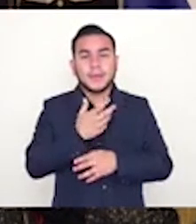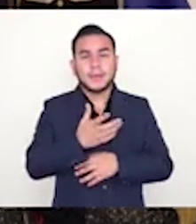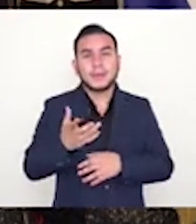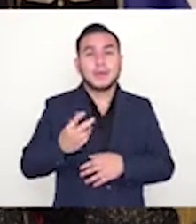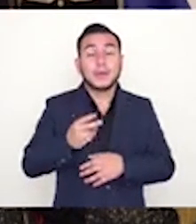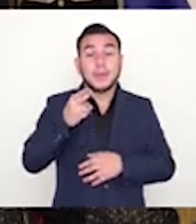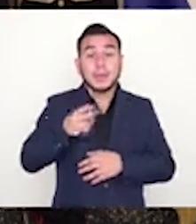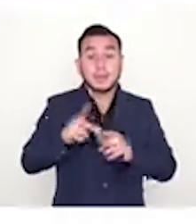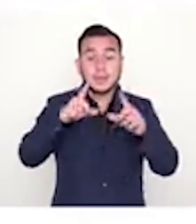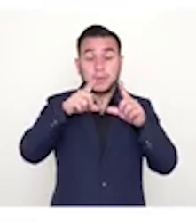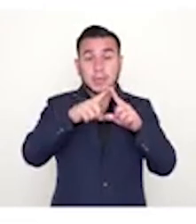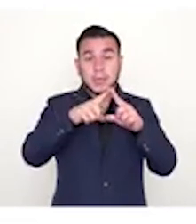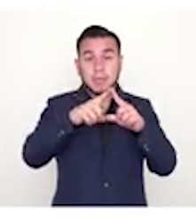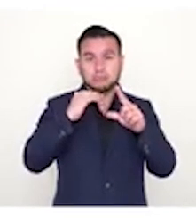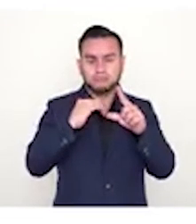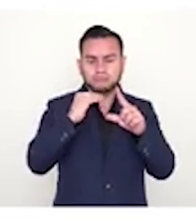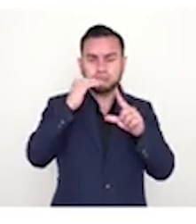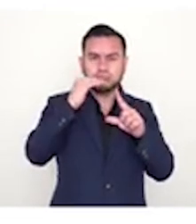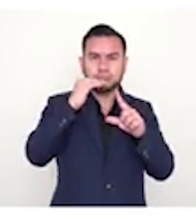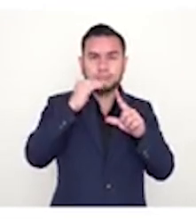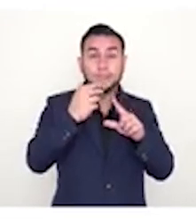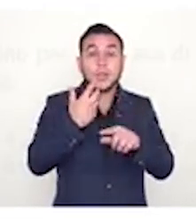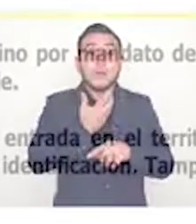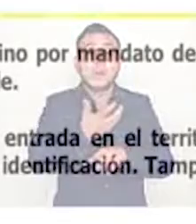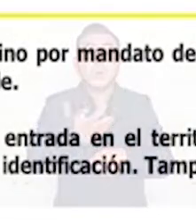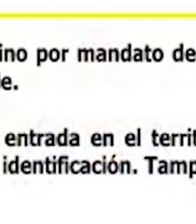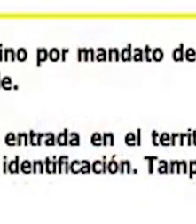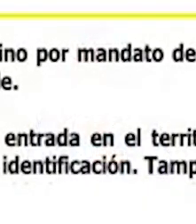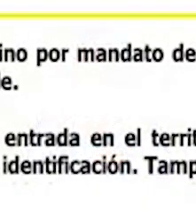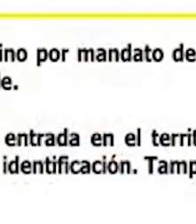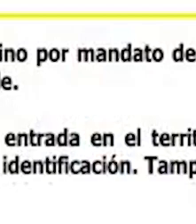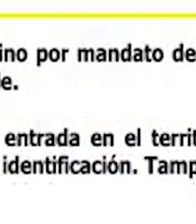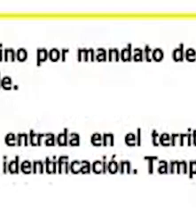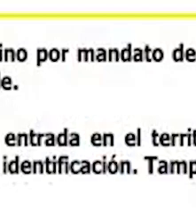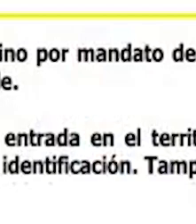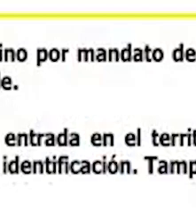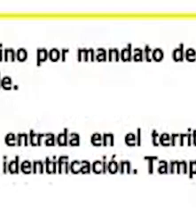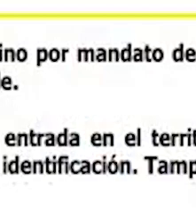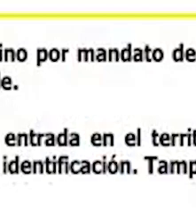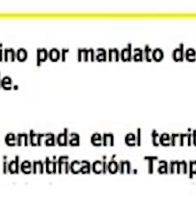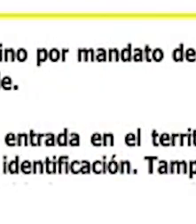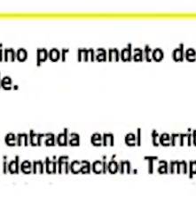arriba de la pirámide de Kelsen. Toda persona tiene libertad de entrar,